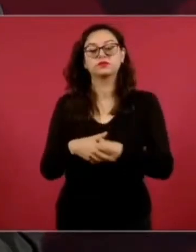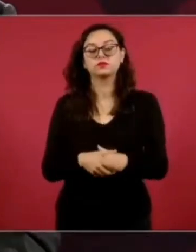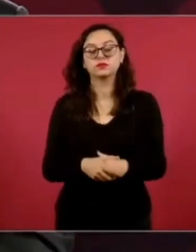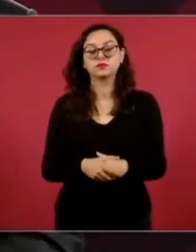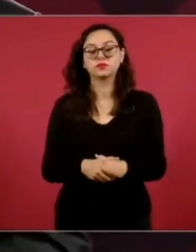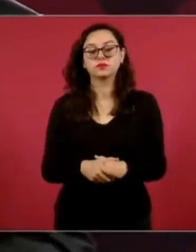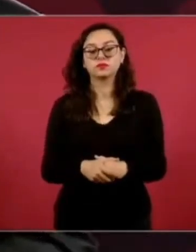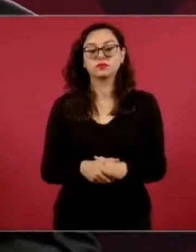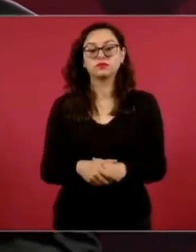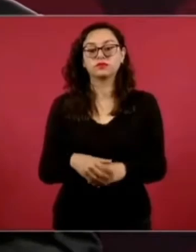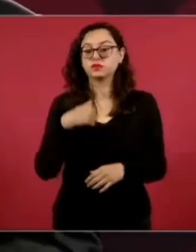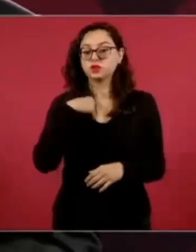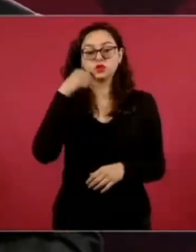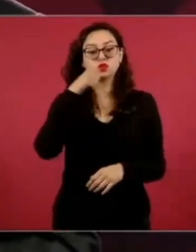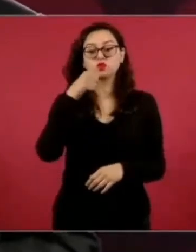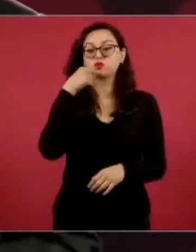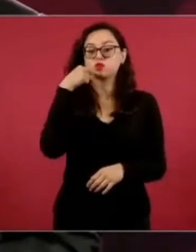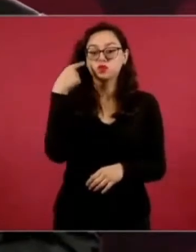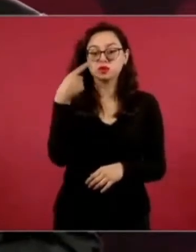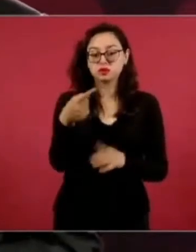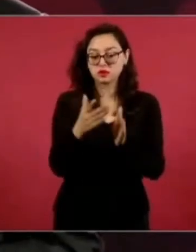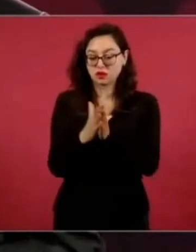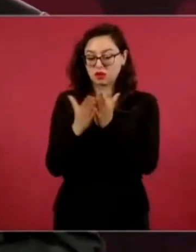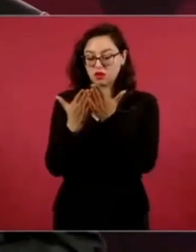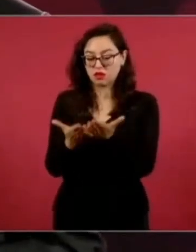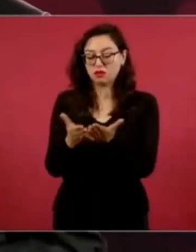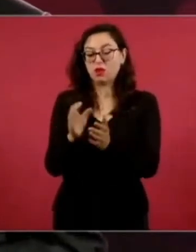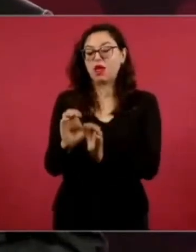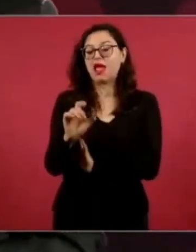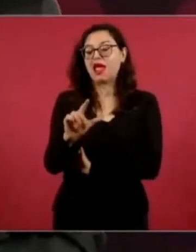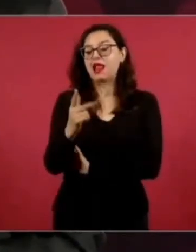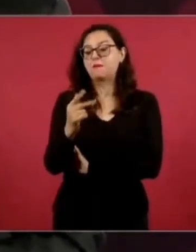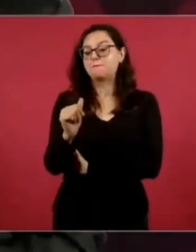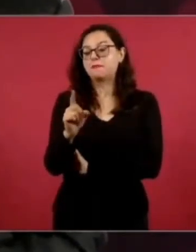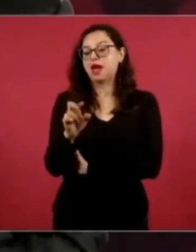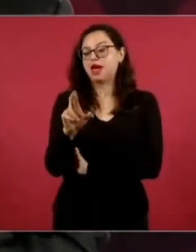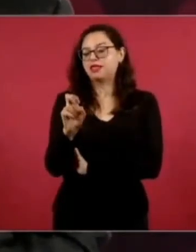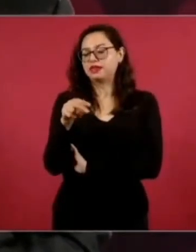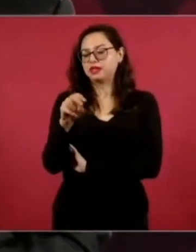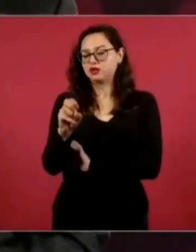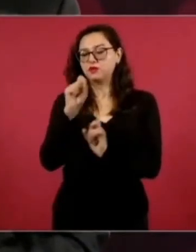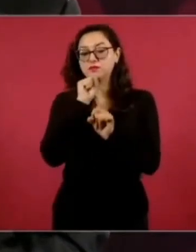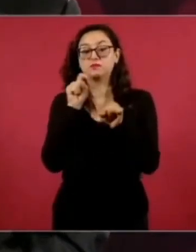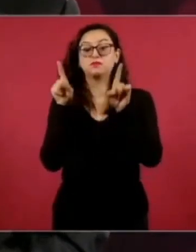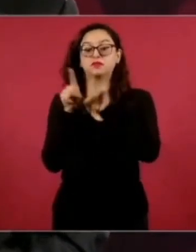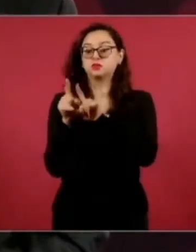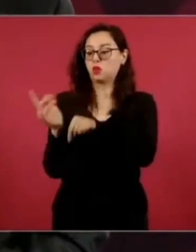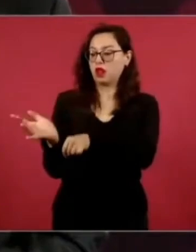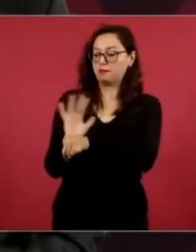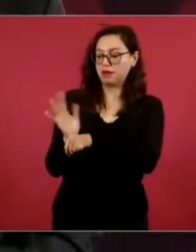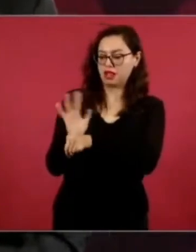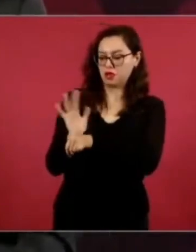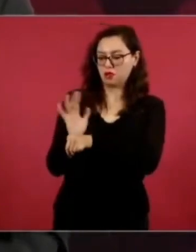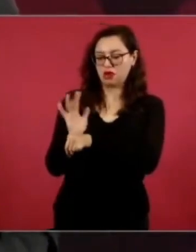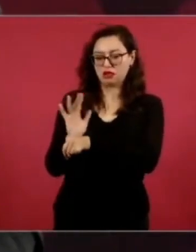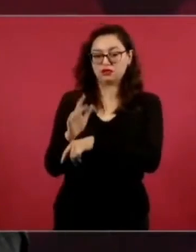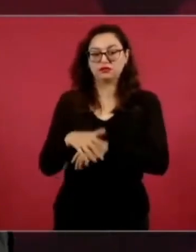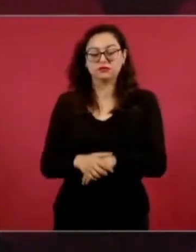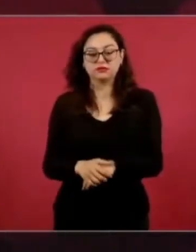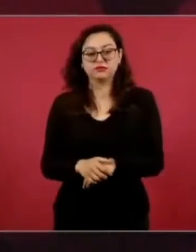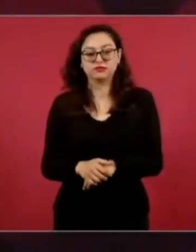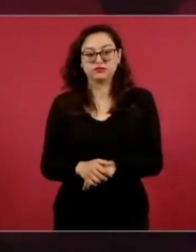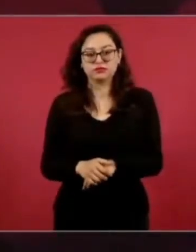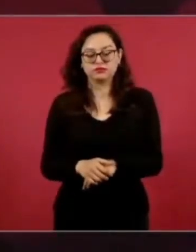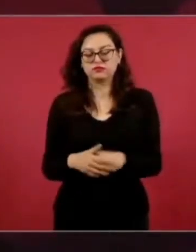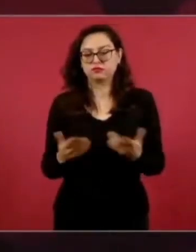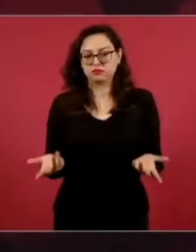El Padrino, de Mario Puzo, y en la película también aparece de que enviaba a